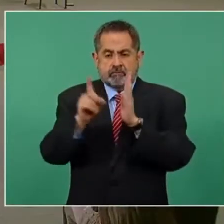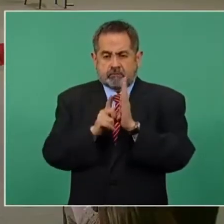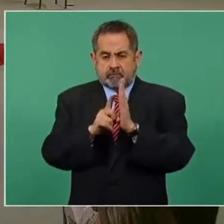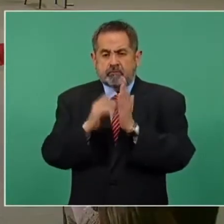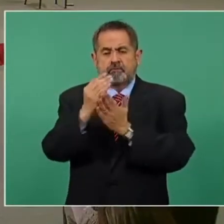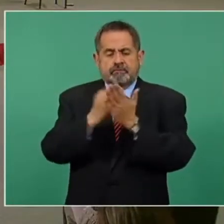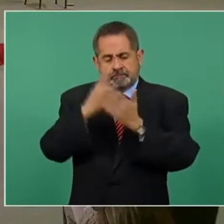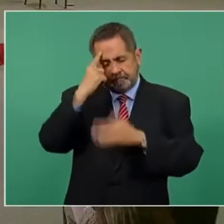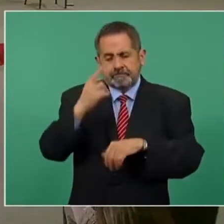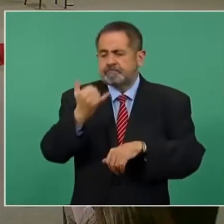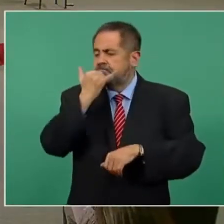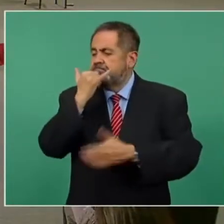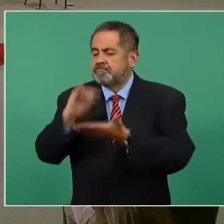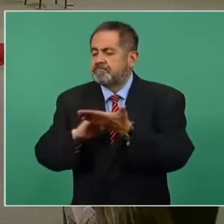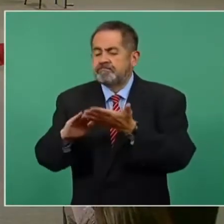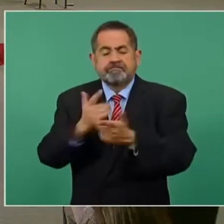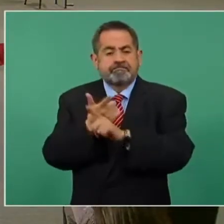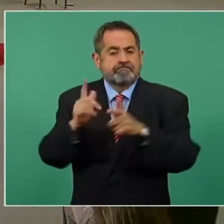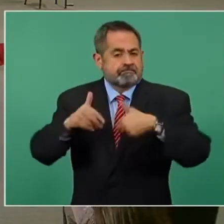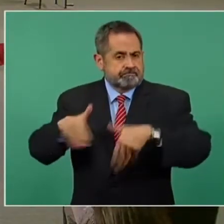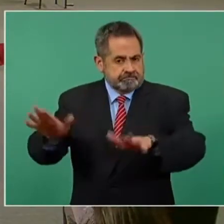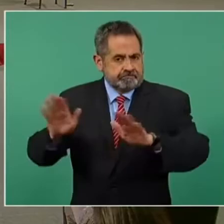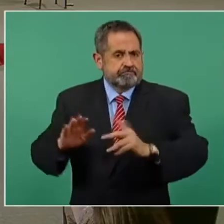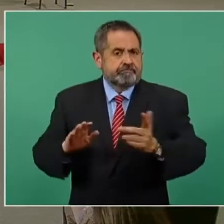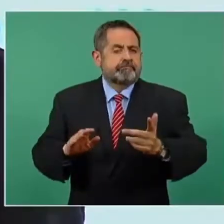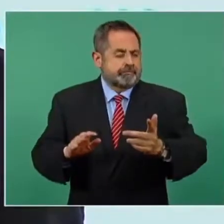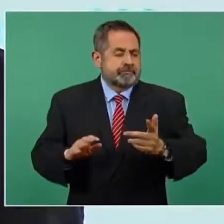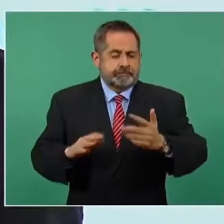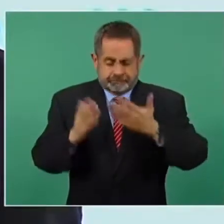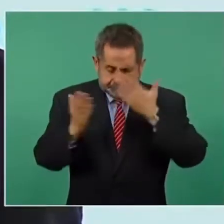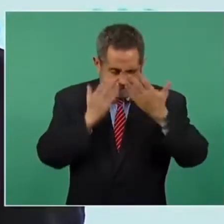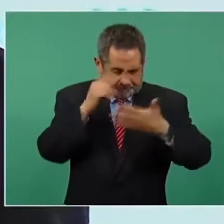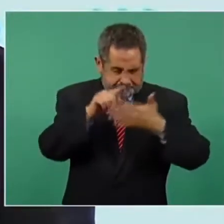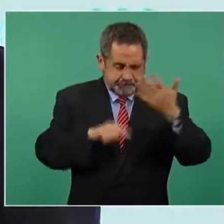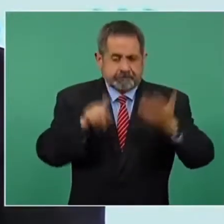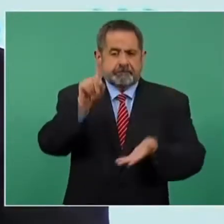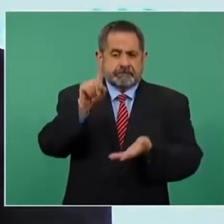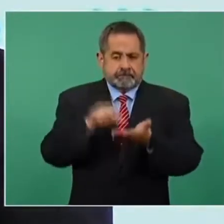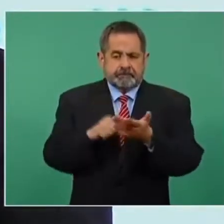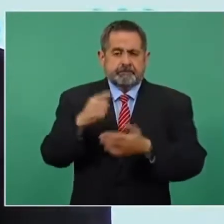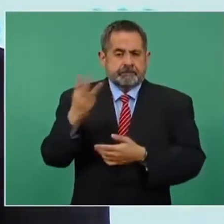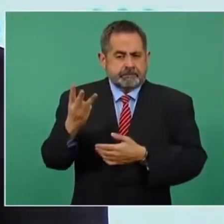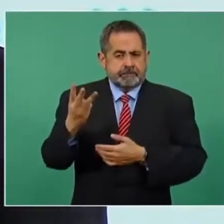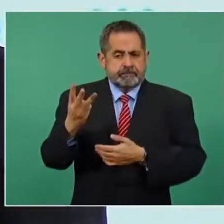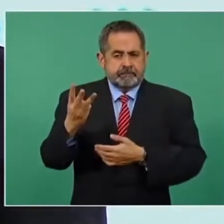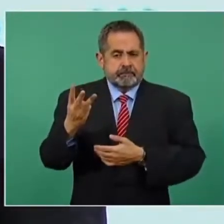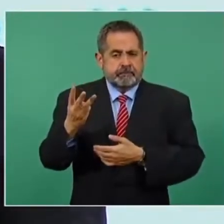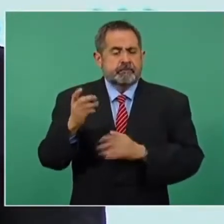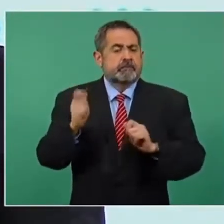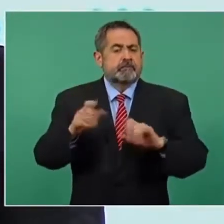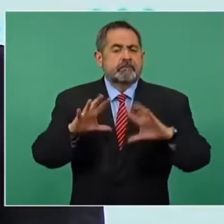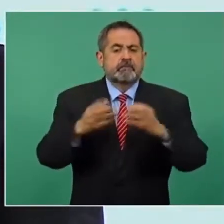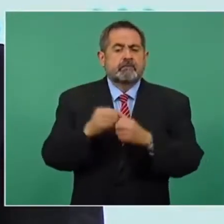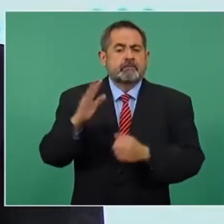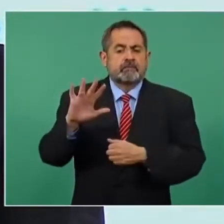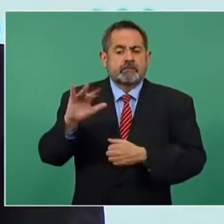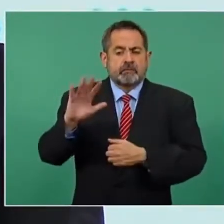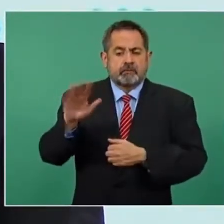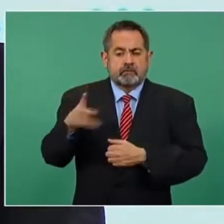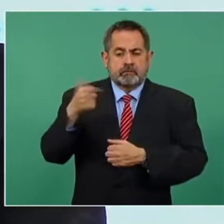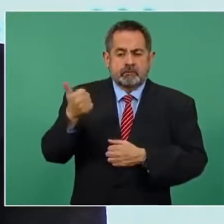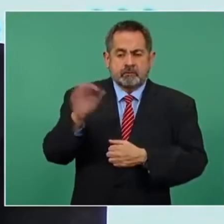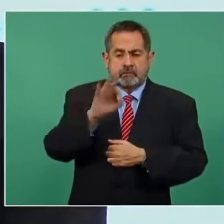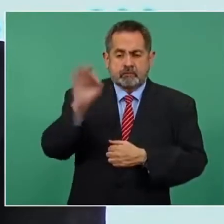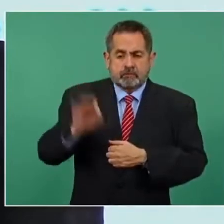de amnistía, de las cuales se han analizado mil 3, es decir, el 56 por ciento de las